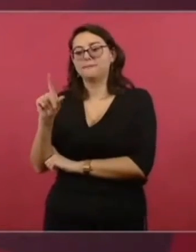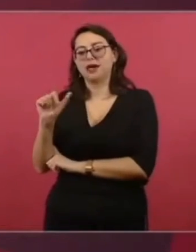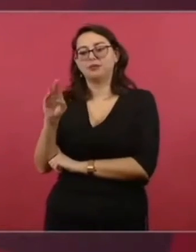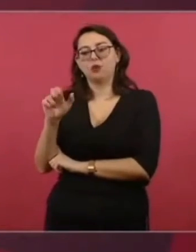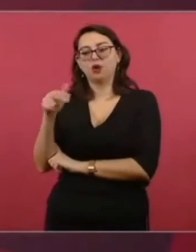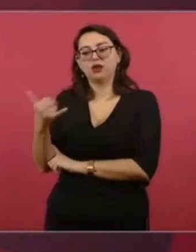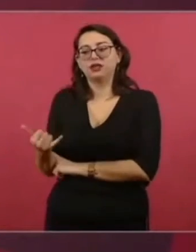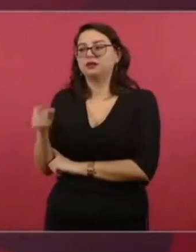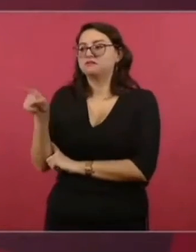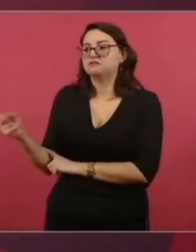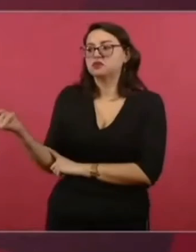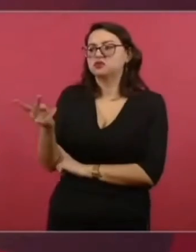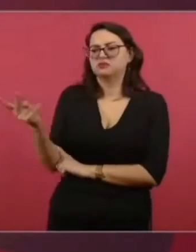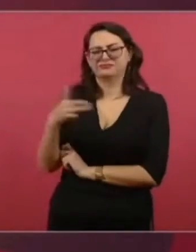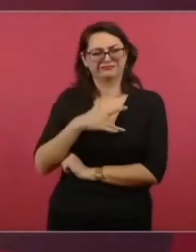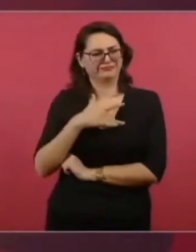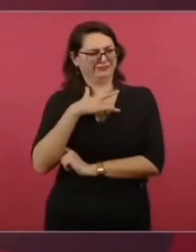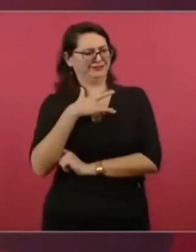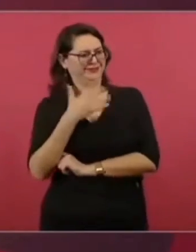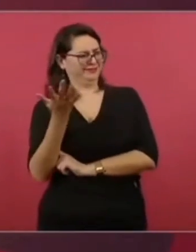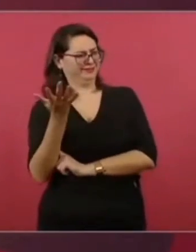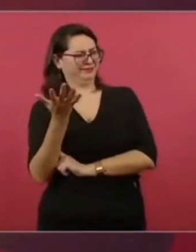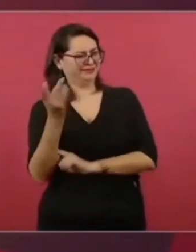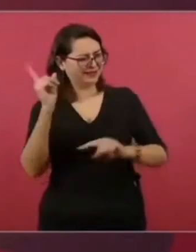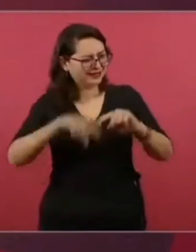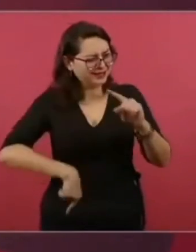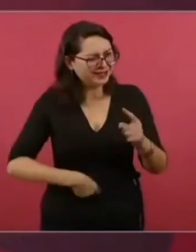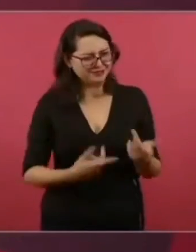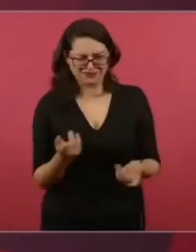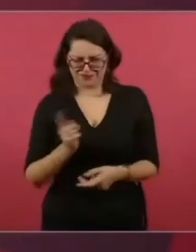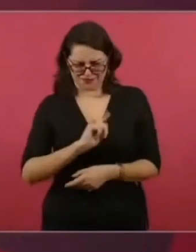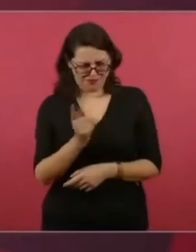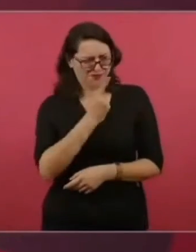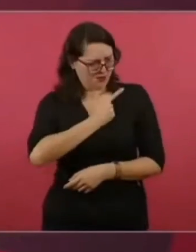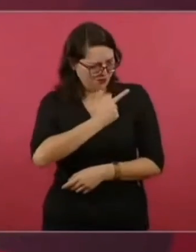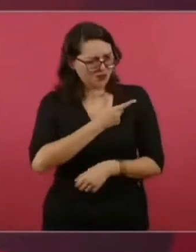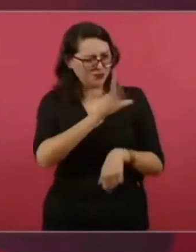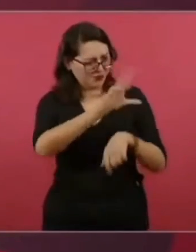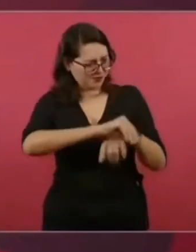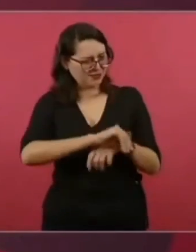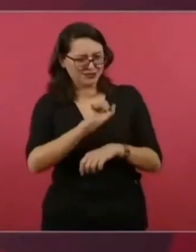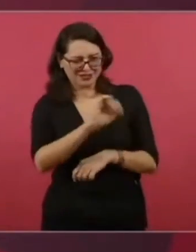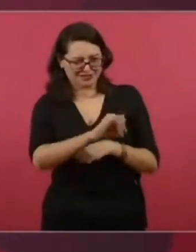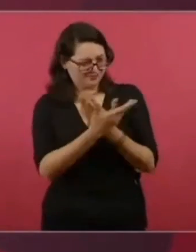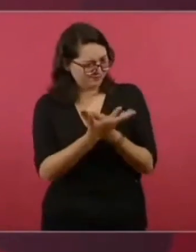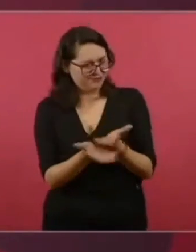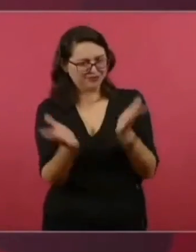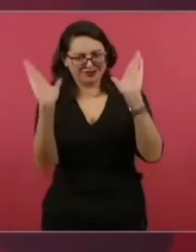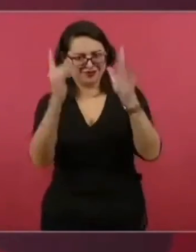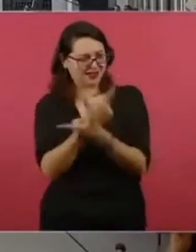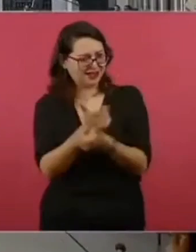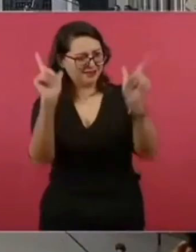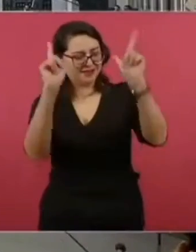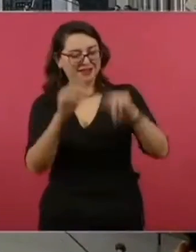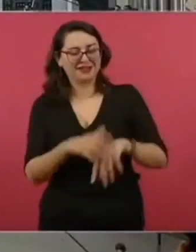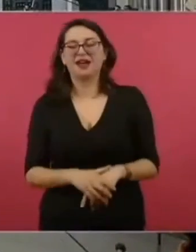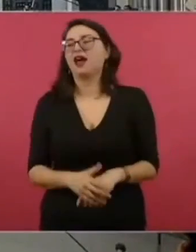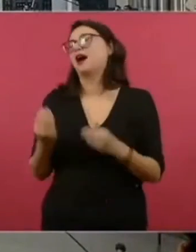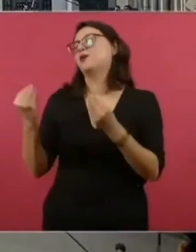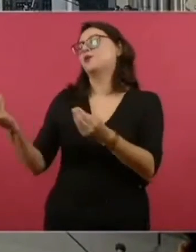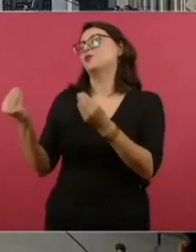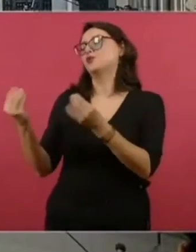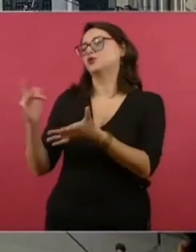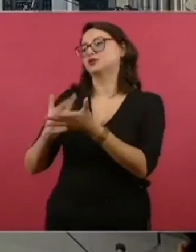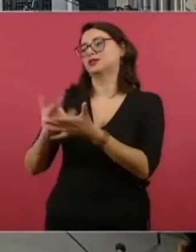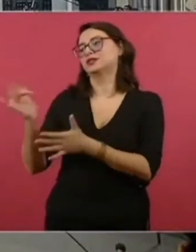Ya ayer nos liberaron. Que era la única que teníamos. De